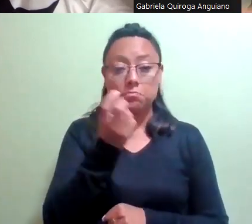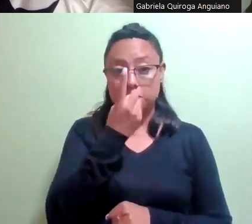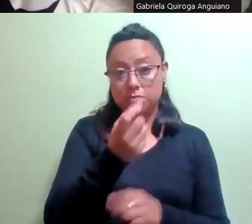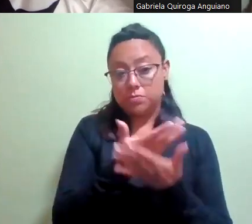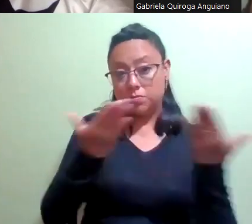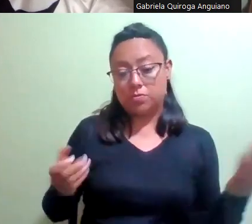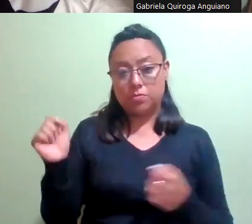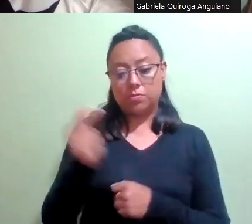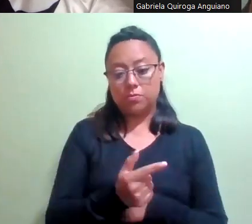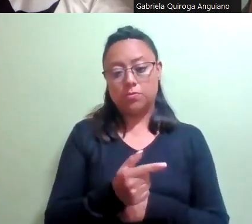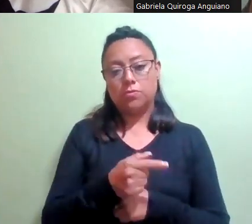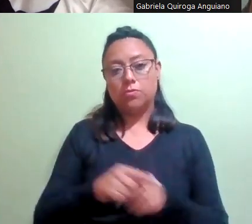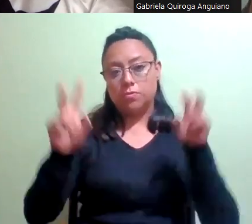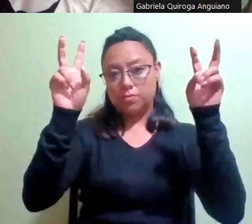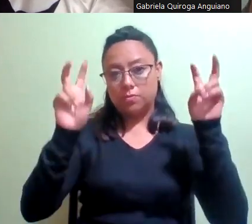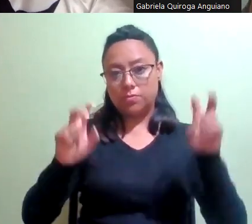apartado de asuntos generales.